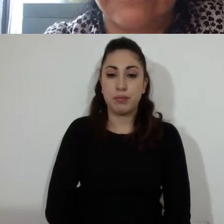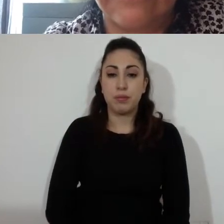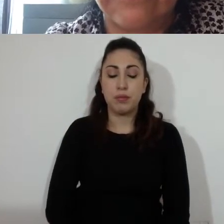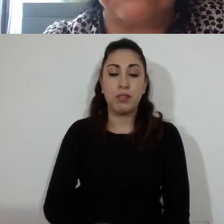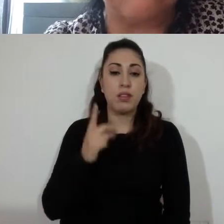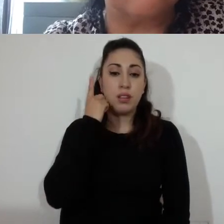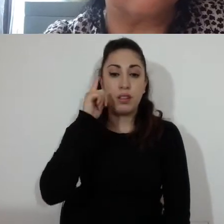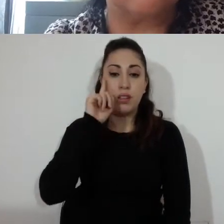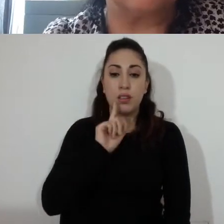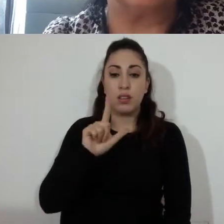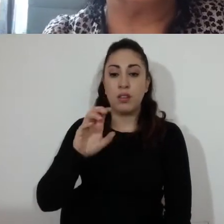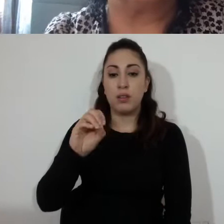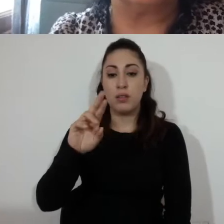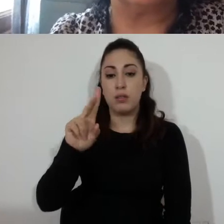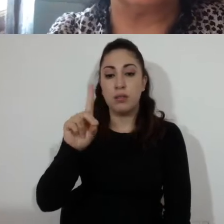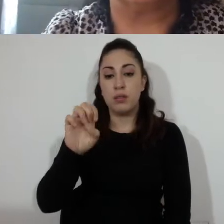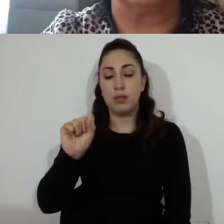Lourdes Paz Reyes.